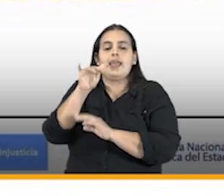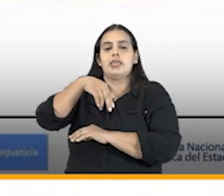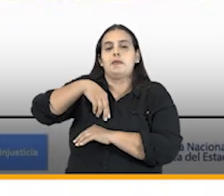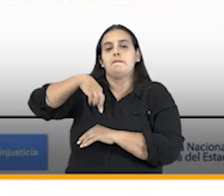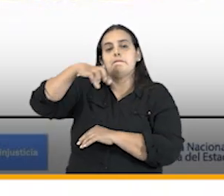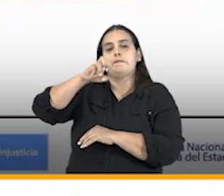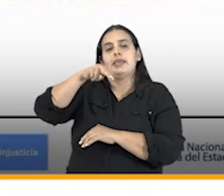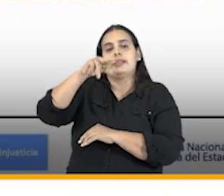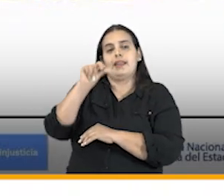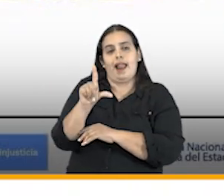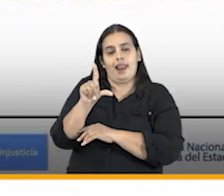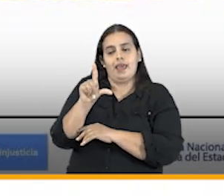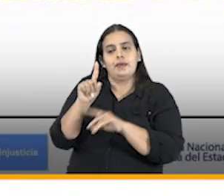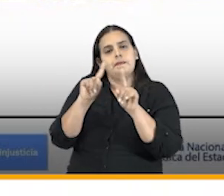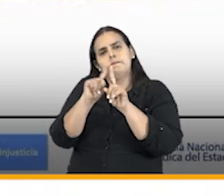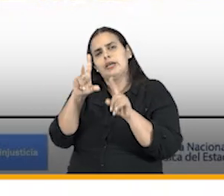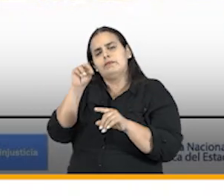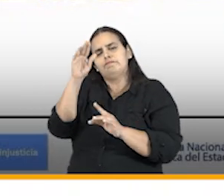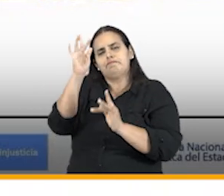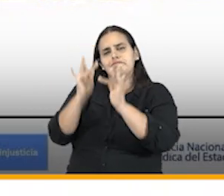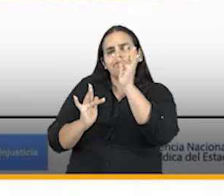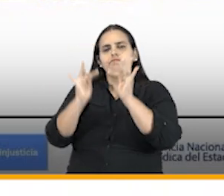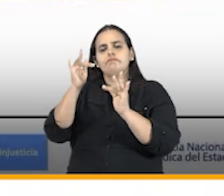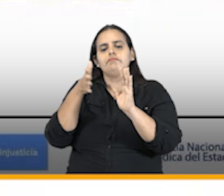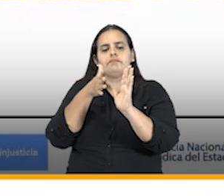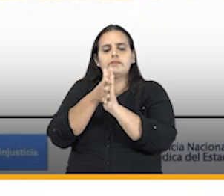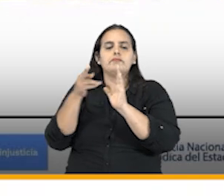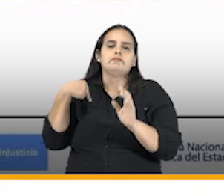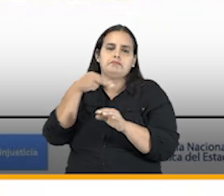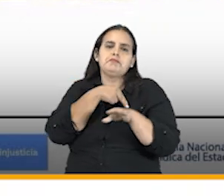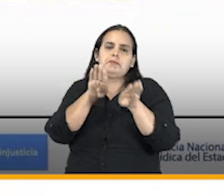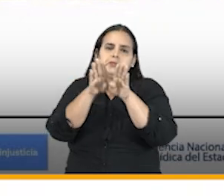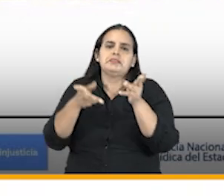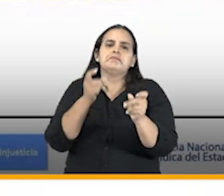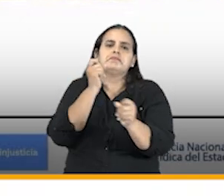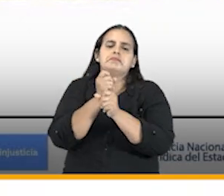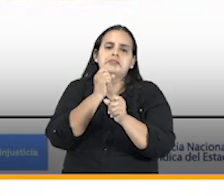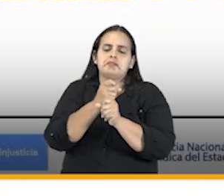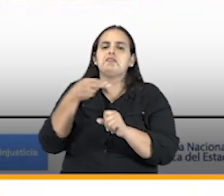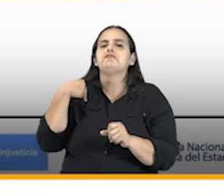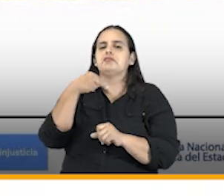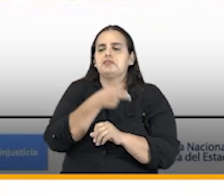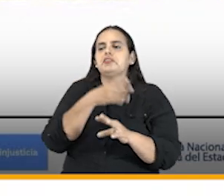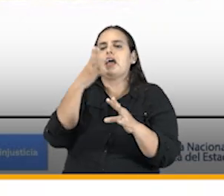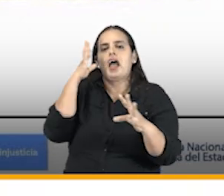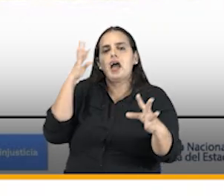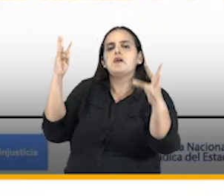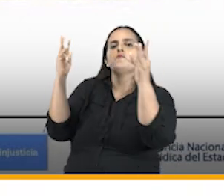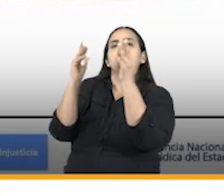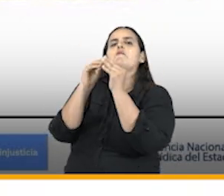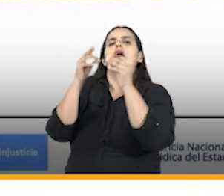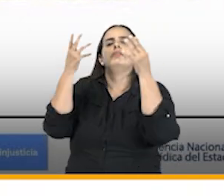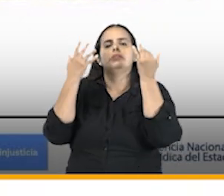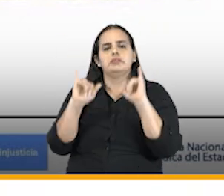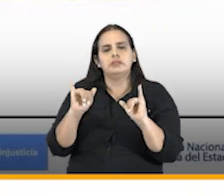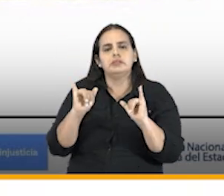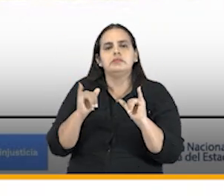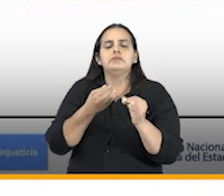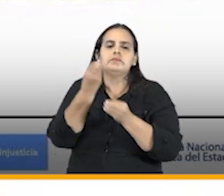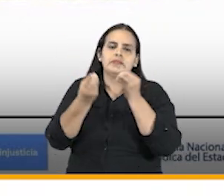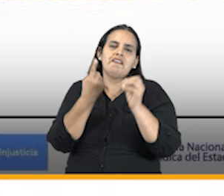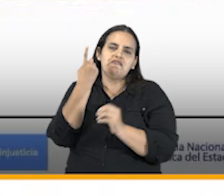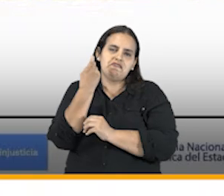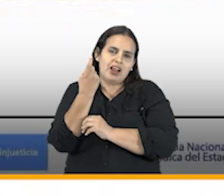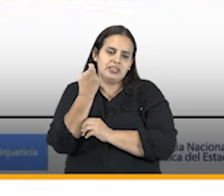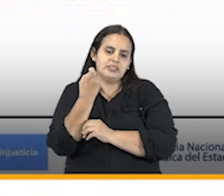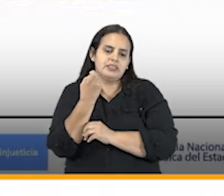porque no tiene información penal pero ya a través de esas mesas de trabajo hemos llegado unos acuerdos y todavía nos falta